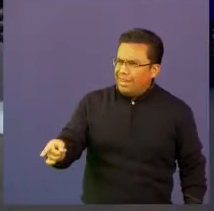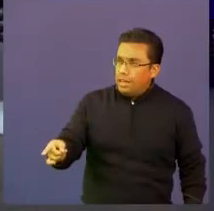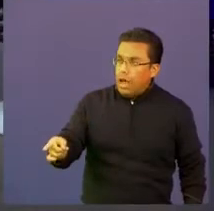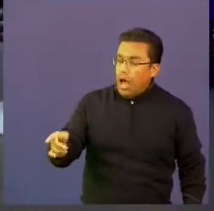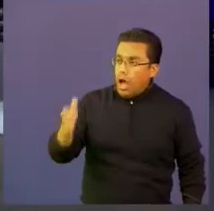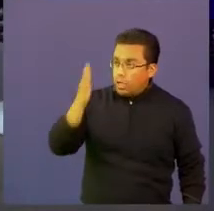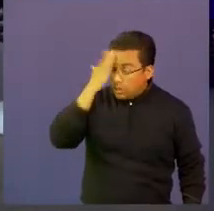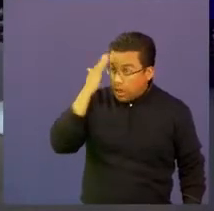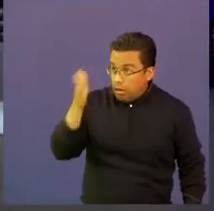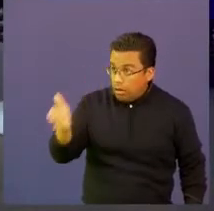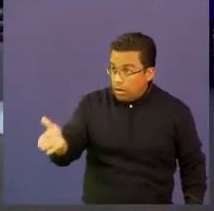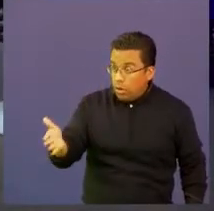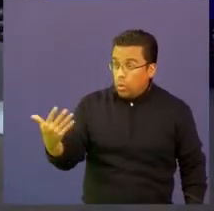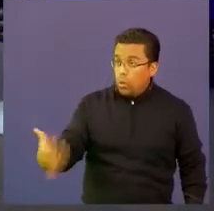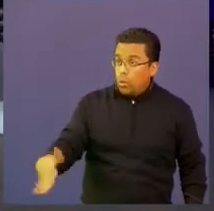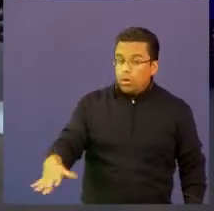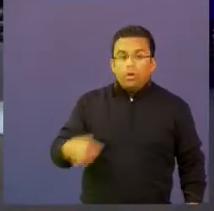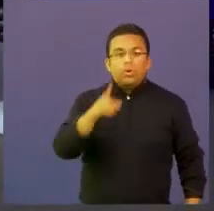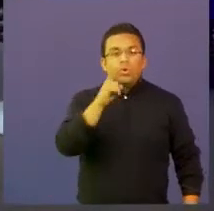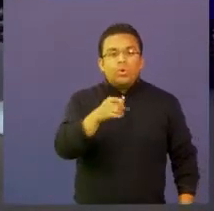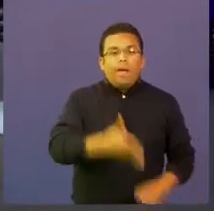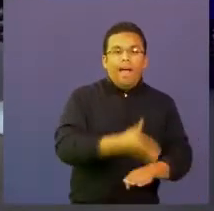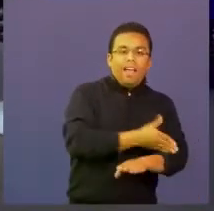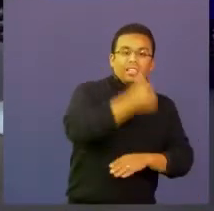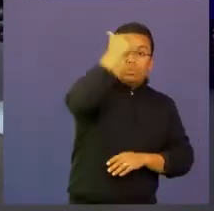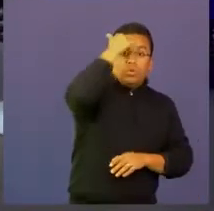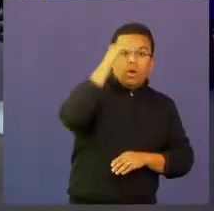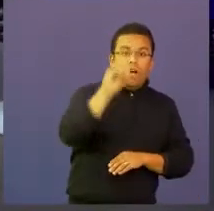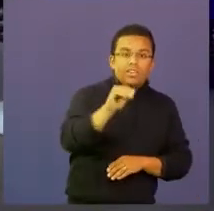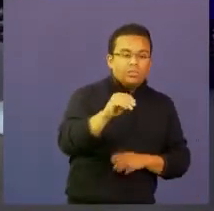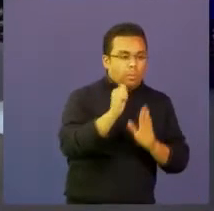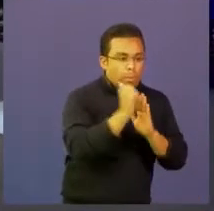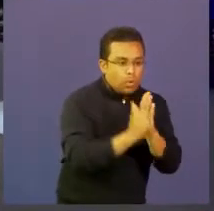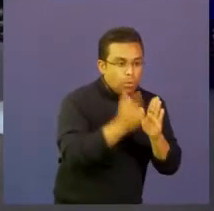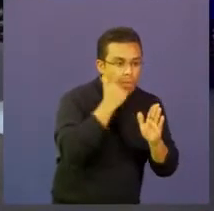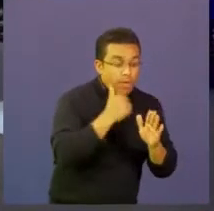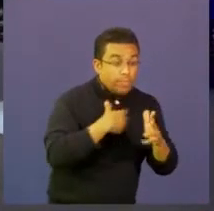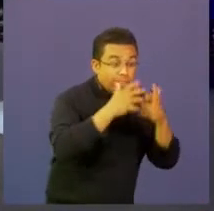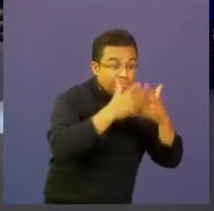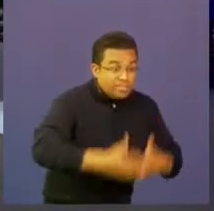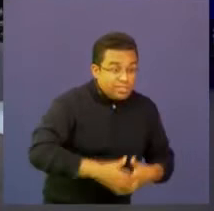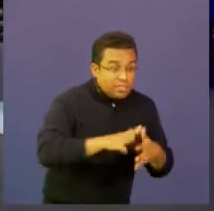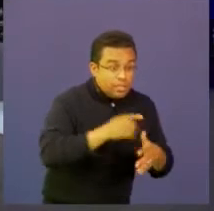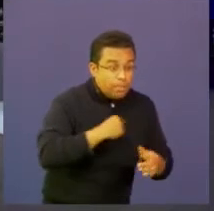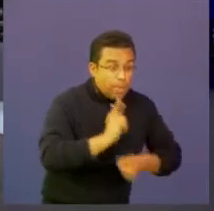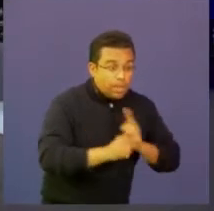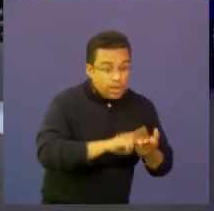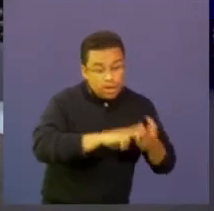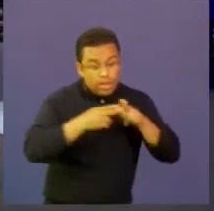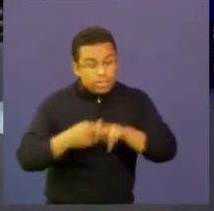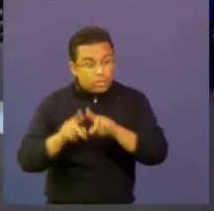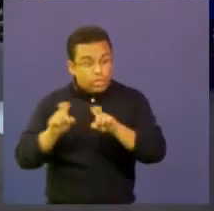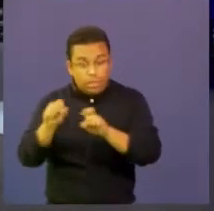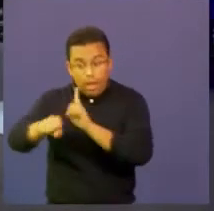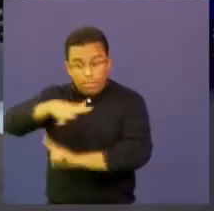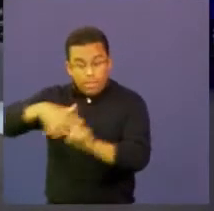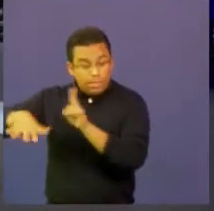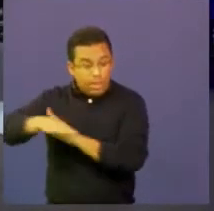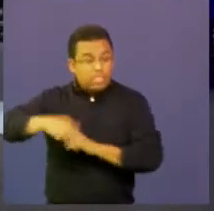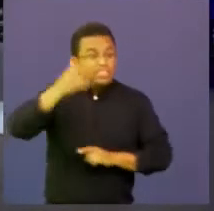previo con el estudiante y decirle qué significaba qué capacidades tiene el sistema Bambi-Bucket y que eso está asociado por ejemplo a un tema ambiental con el tema